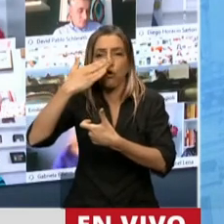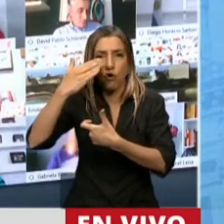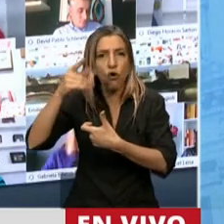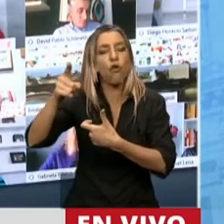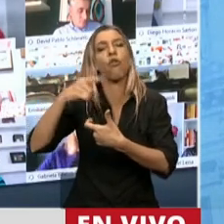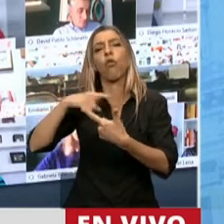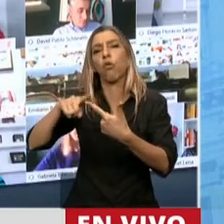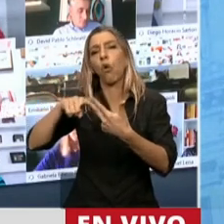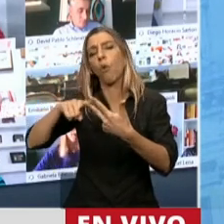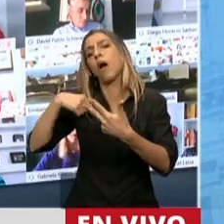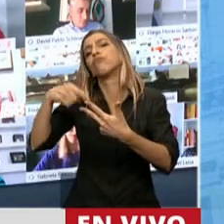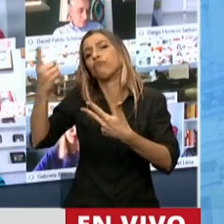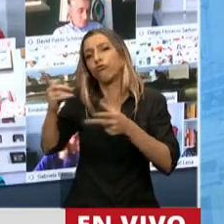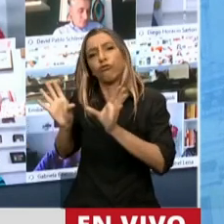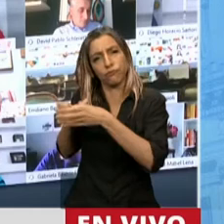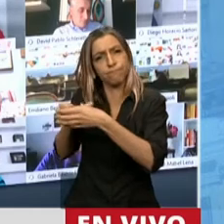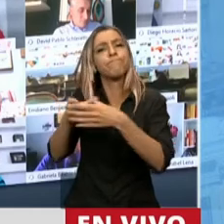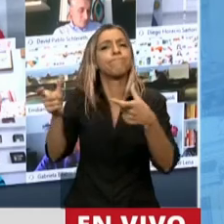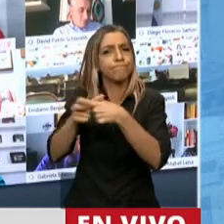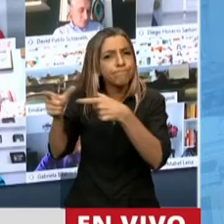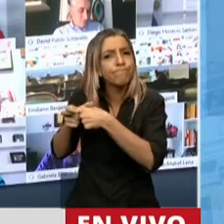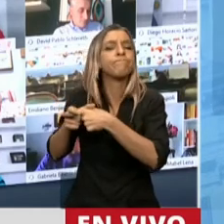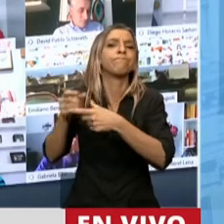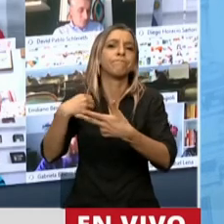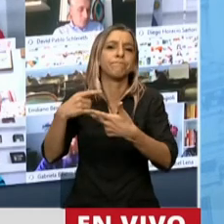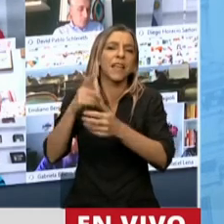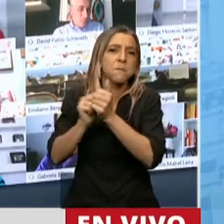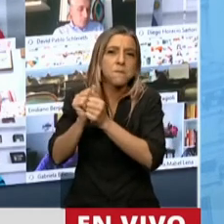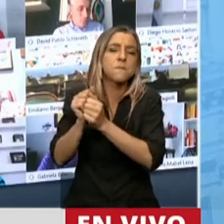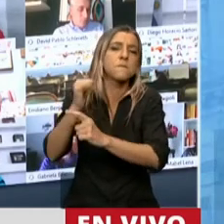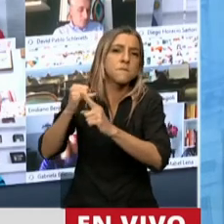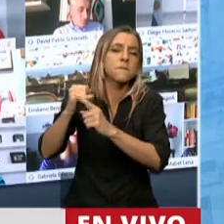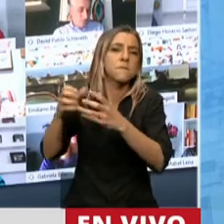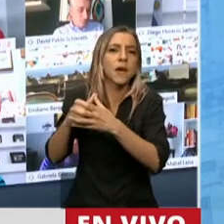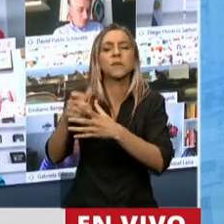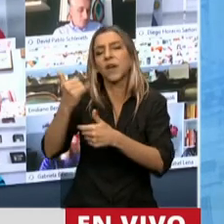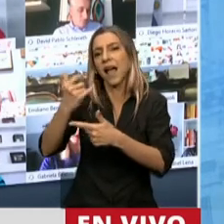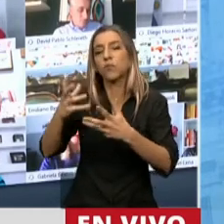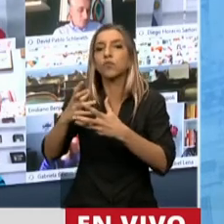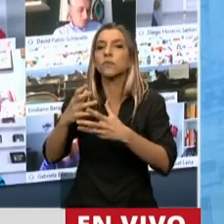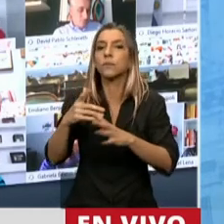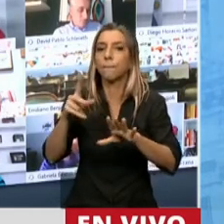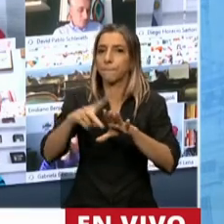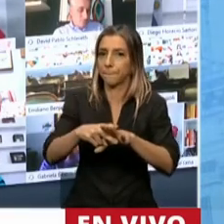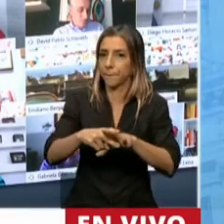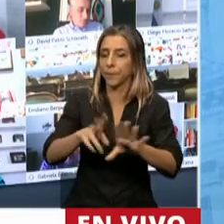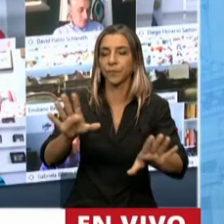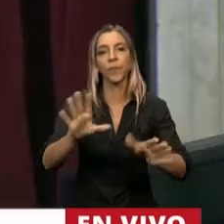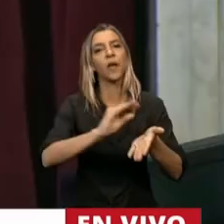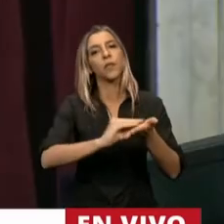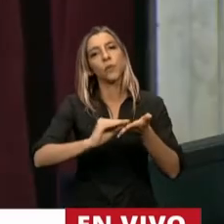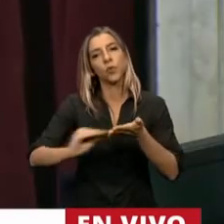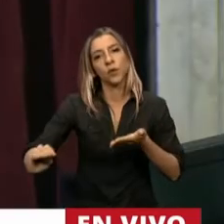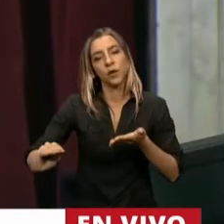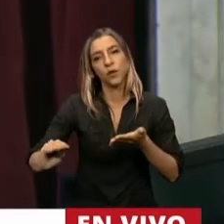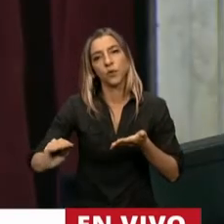cantidad de cámaras, entidades y PYME preocupados. Diputado Fernández y a todos los diputados, quiero recordar que en